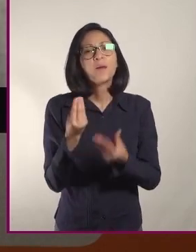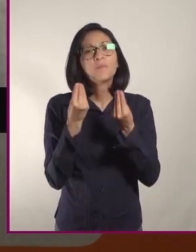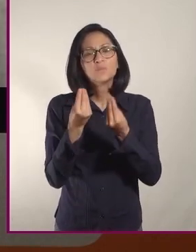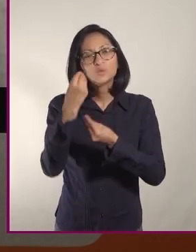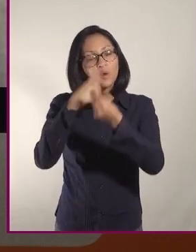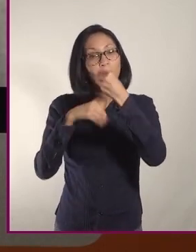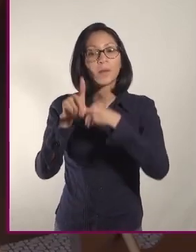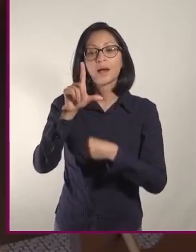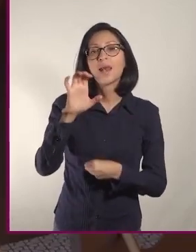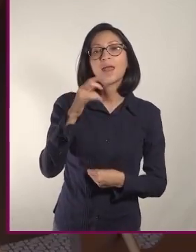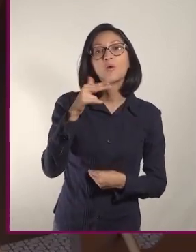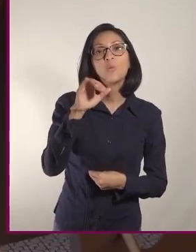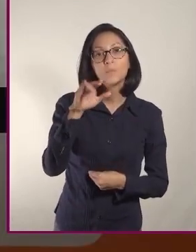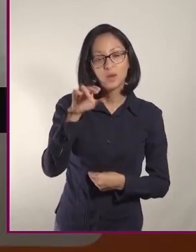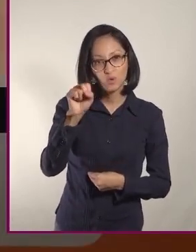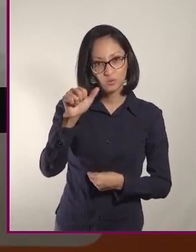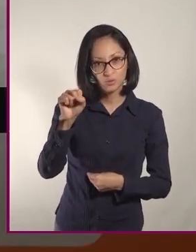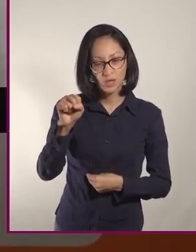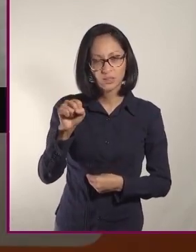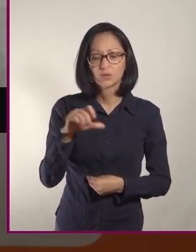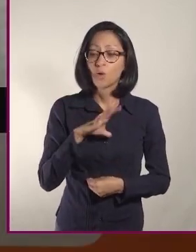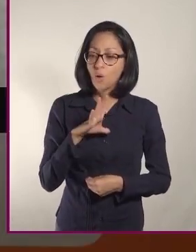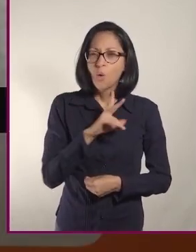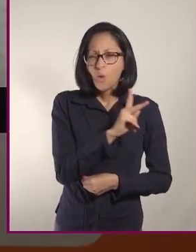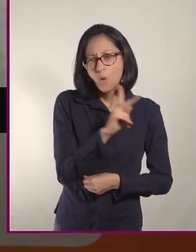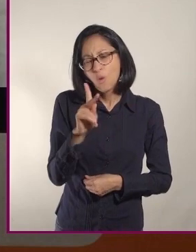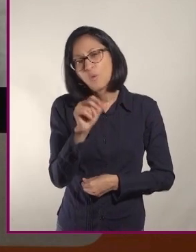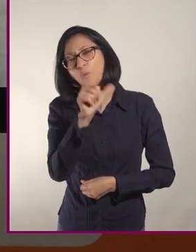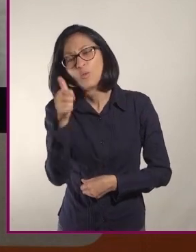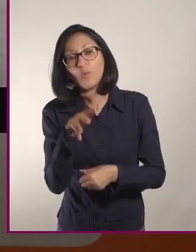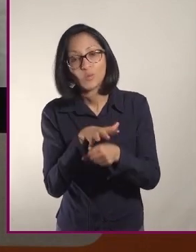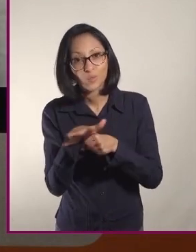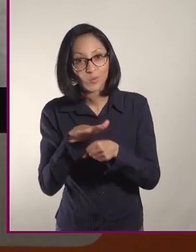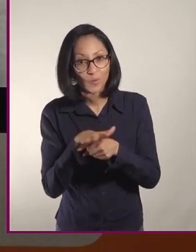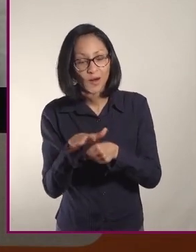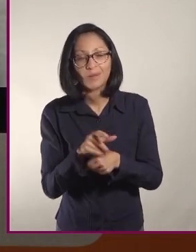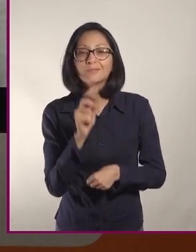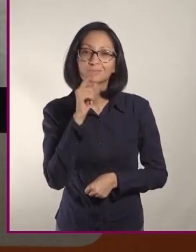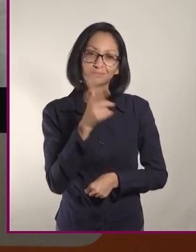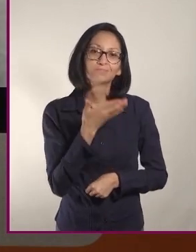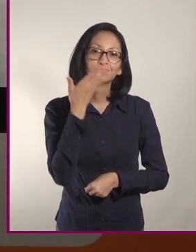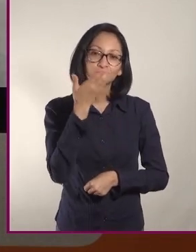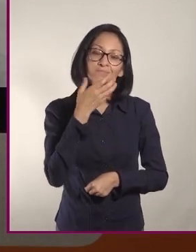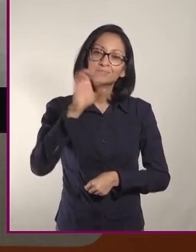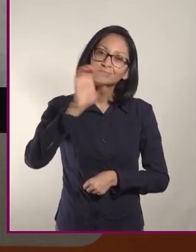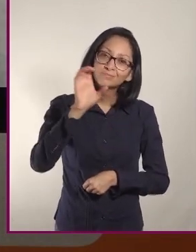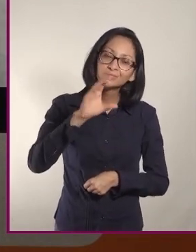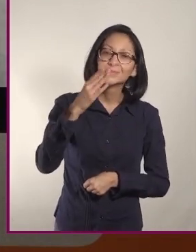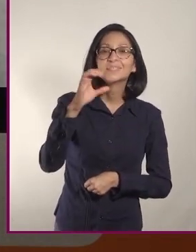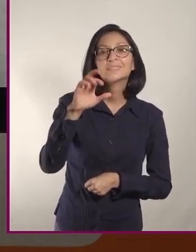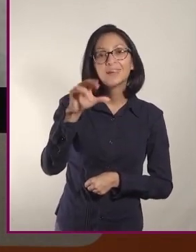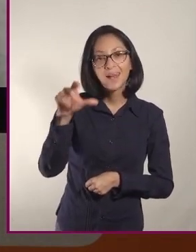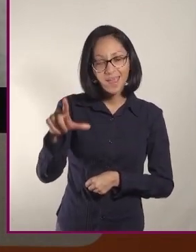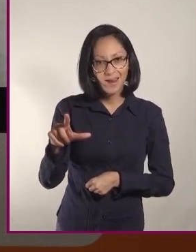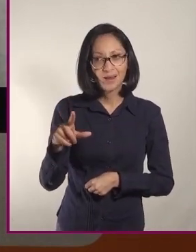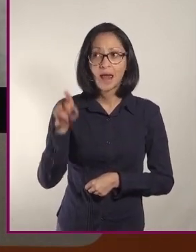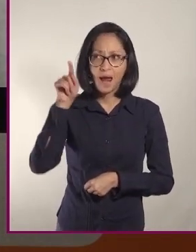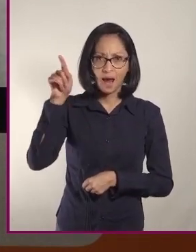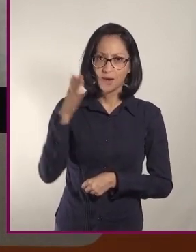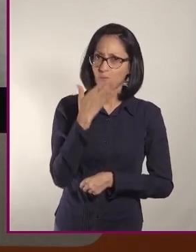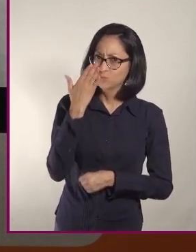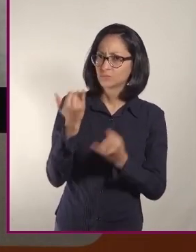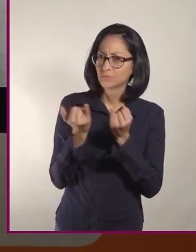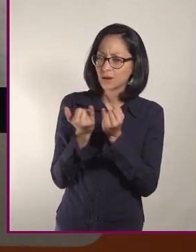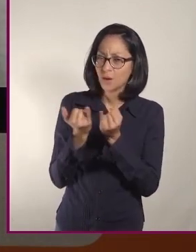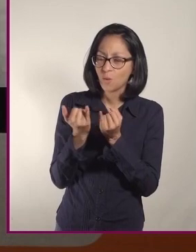de leguminosas. Otra de las similitudes es también el consumo importante de cereales, como mencionábamos en la dieta mediterránea,